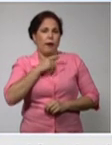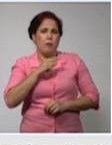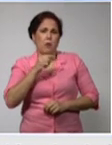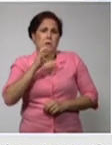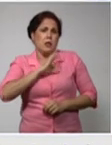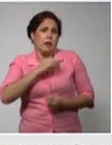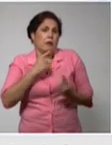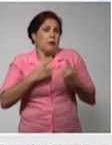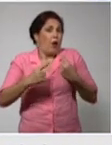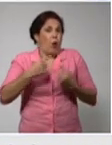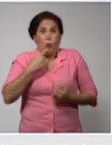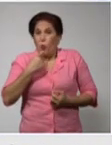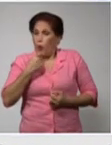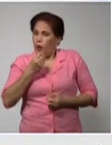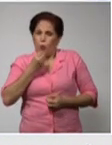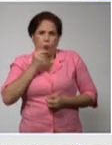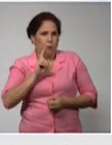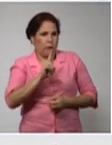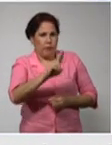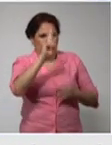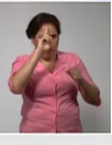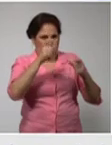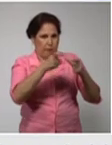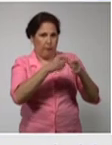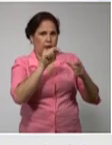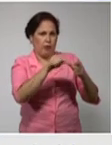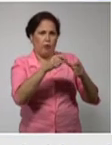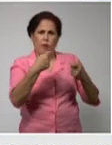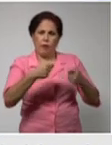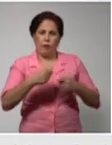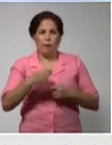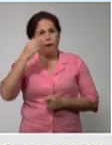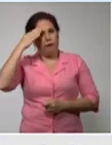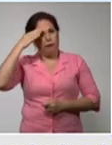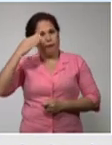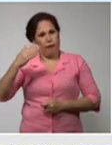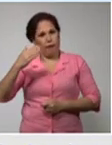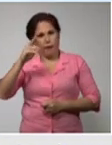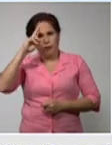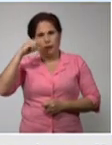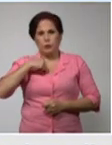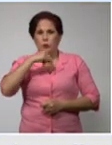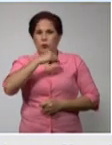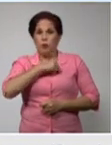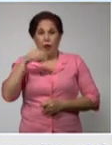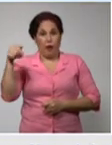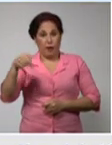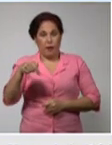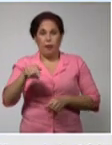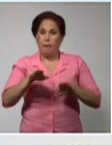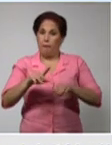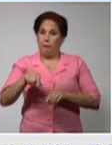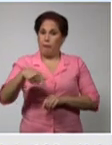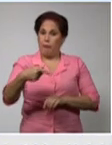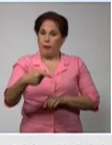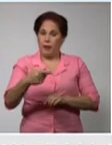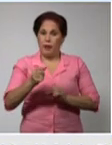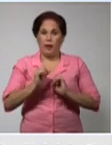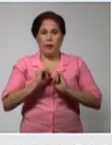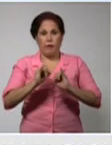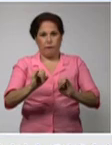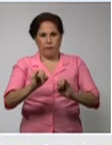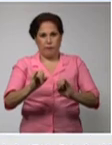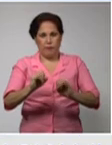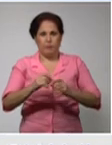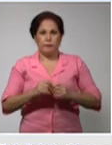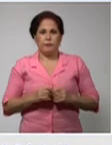posible sospechoso de COVID-19 agradecerle doctor su presencia hoy lo esperamos mañana para seguir conociendo otros detalles